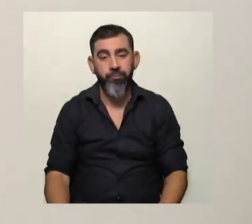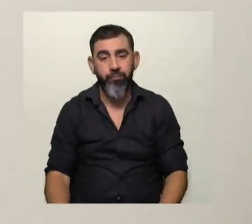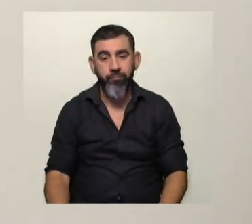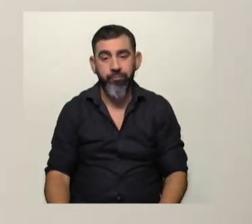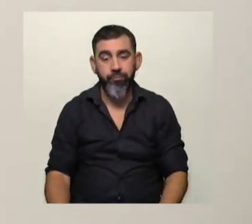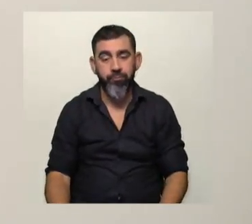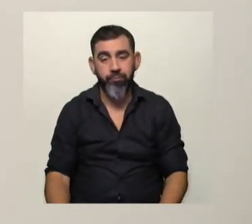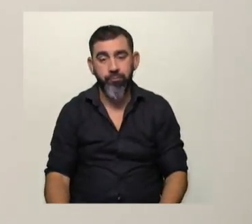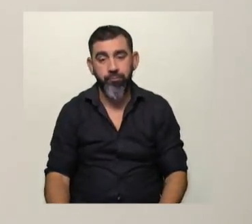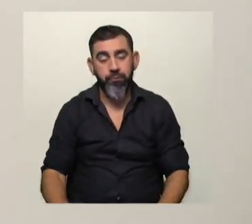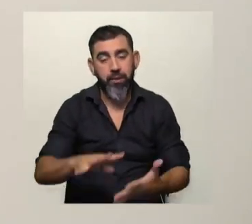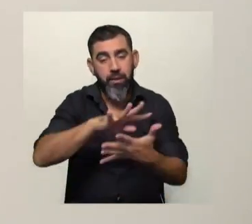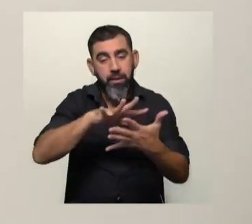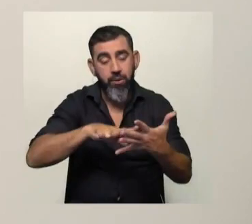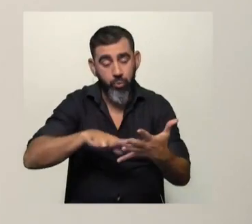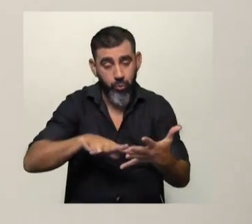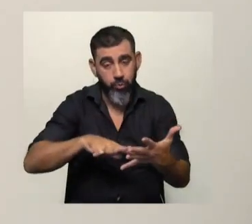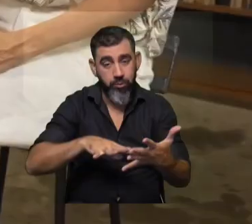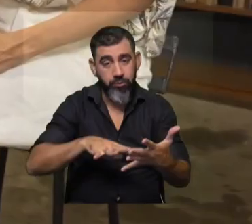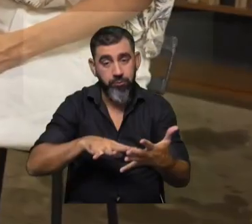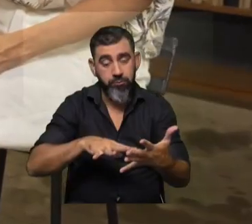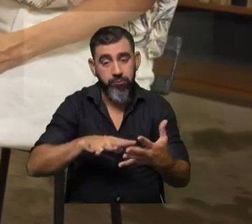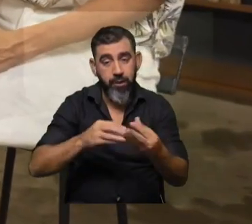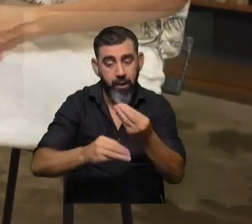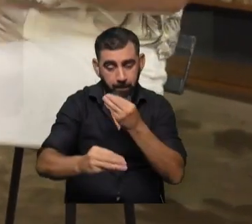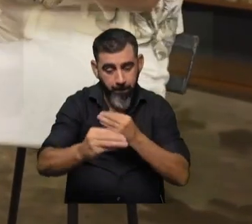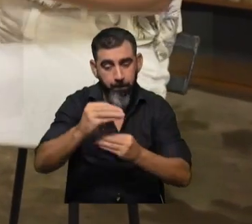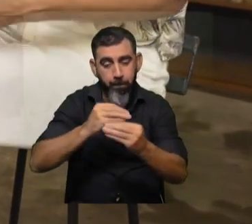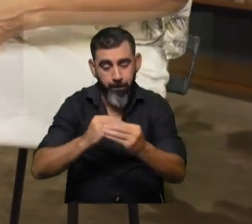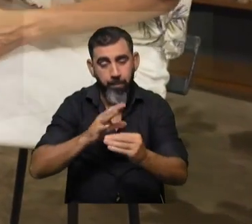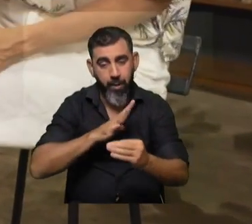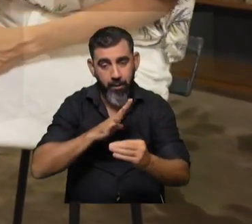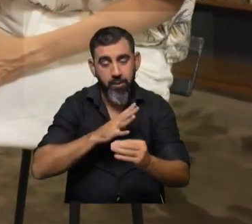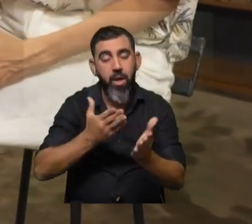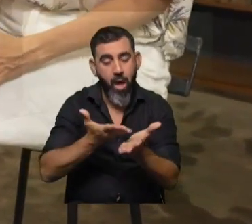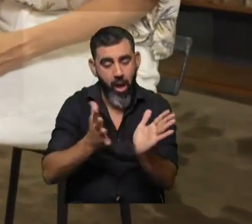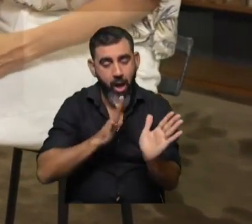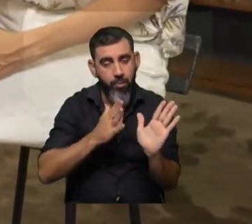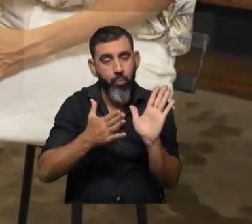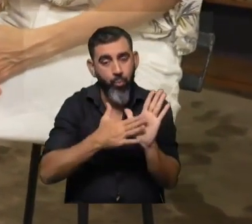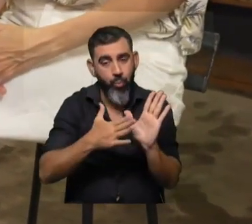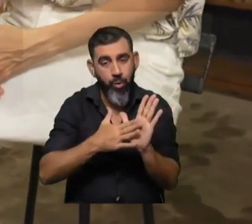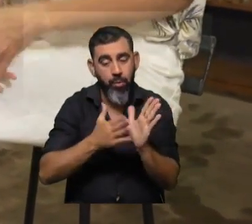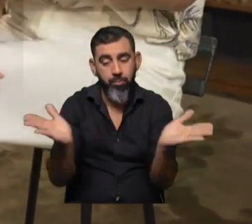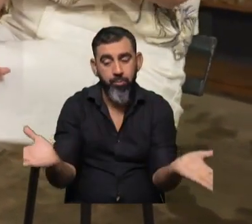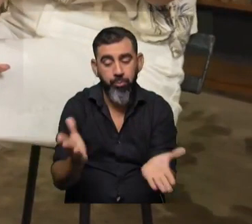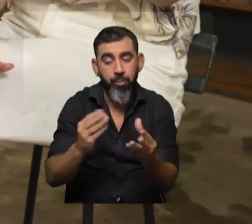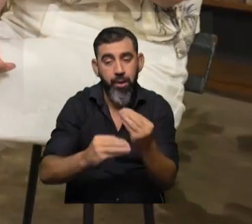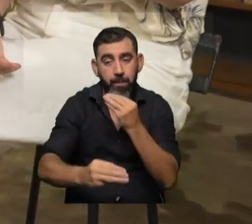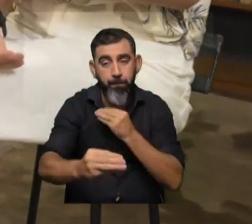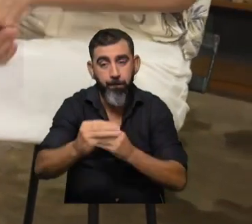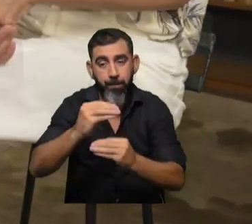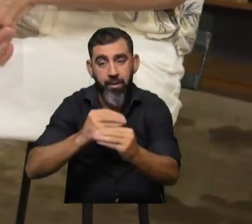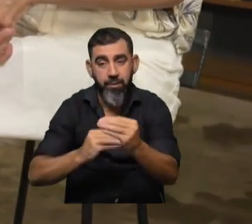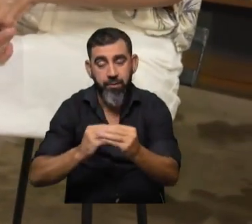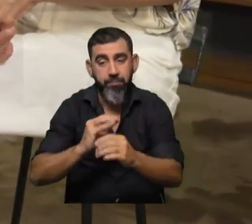La lectura de alguna manera trabaja la empatía y muchos estudios muestran que puede promover la empatía. La empatía como nuestra